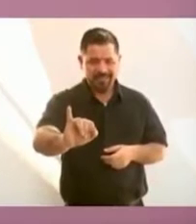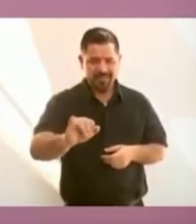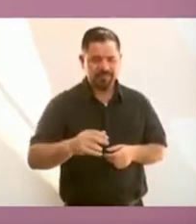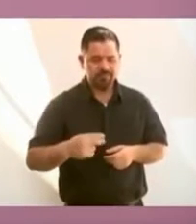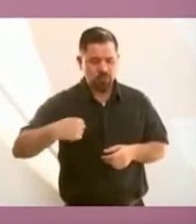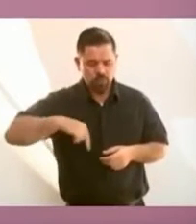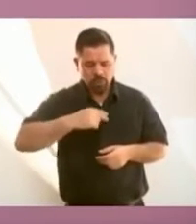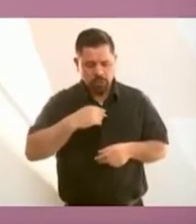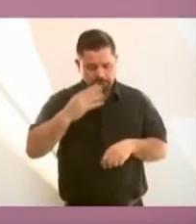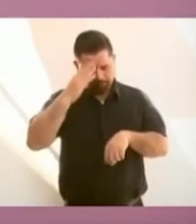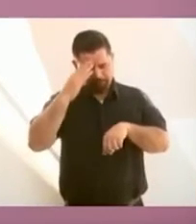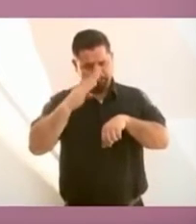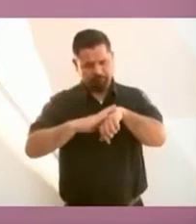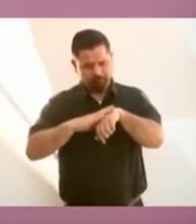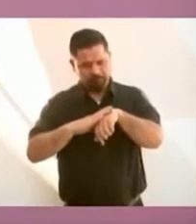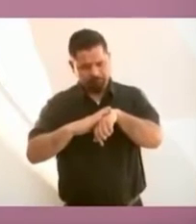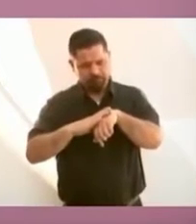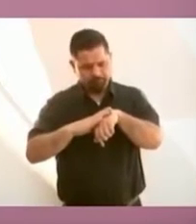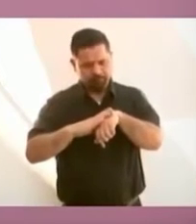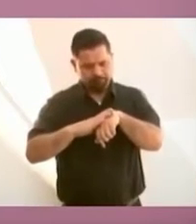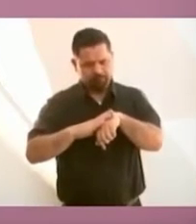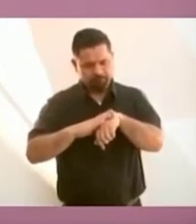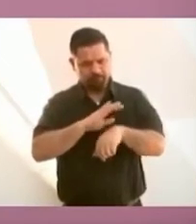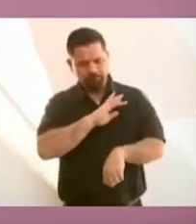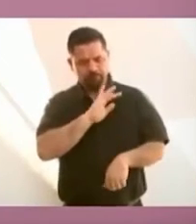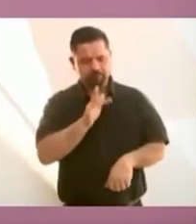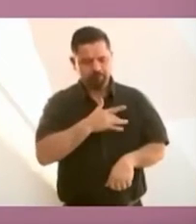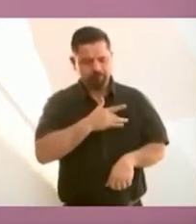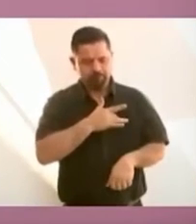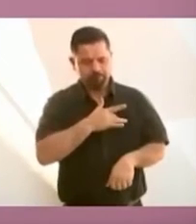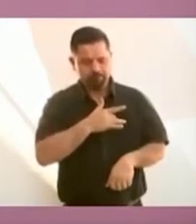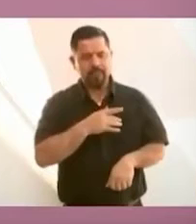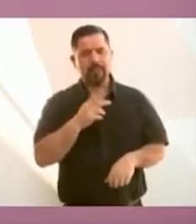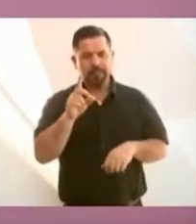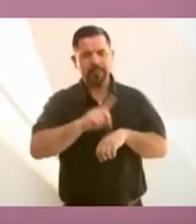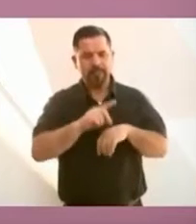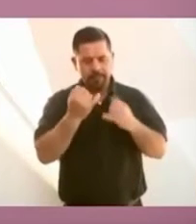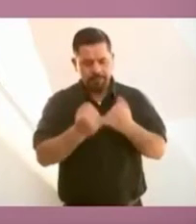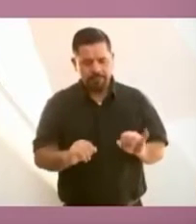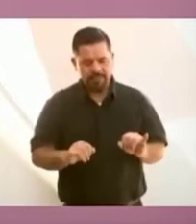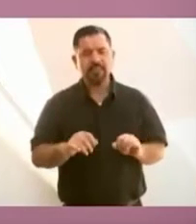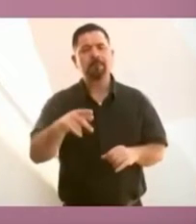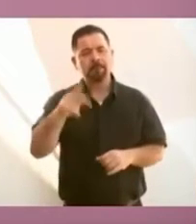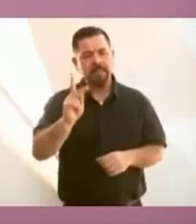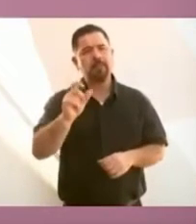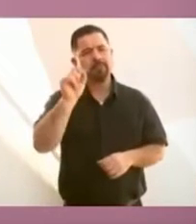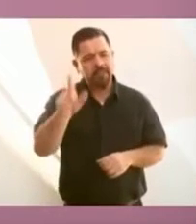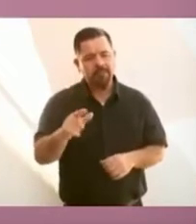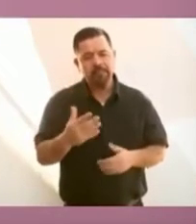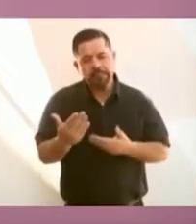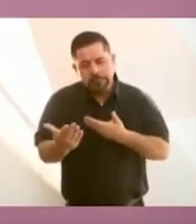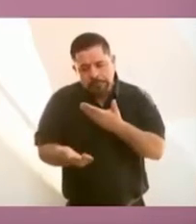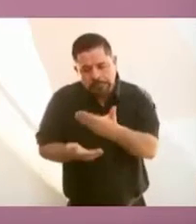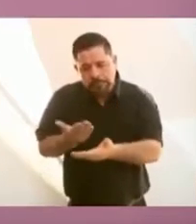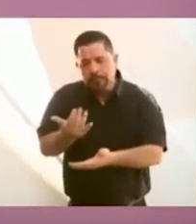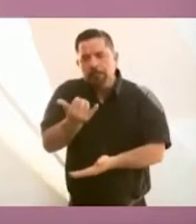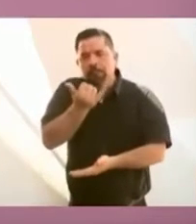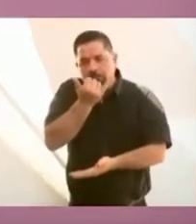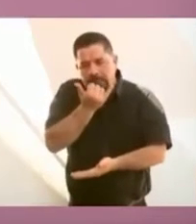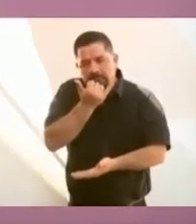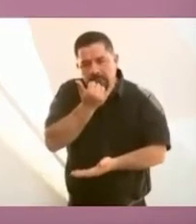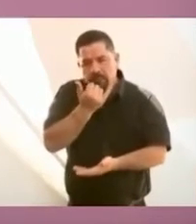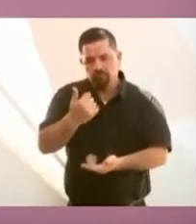lo de nuestra independencia y al mismo tiempo vamos a pedir perdón en nombre